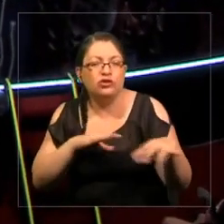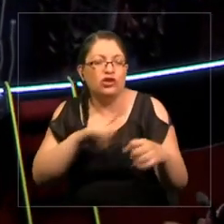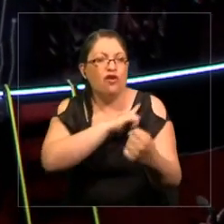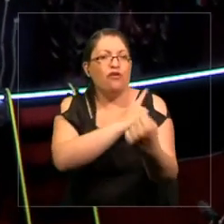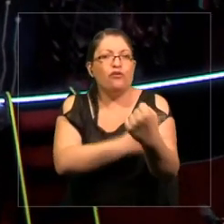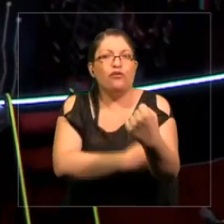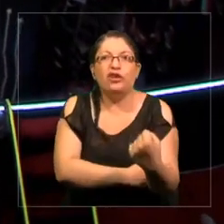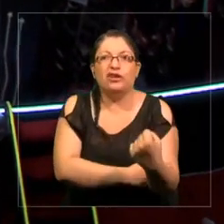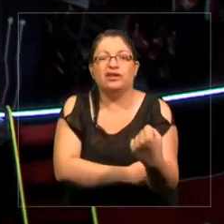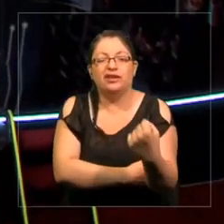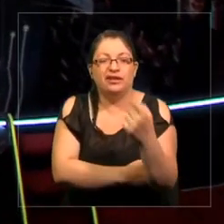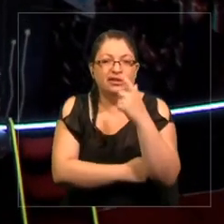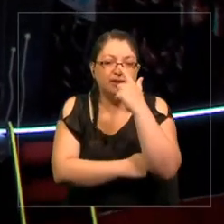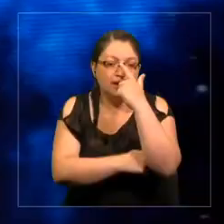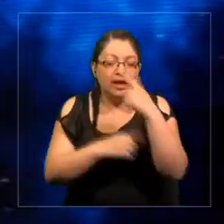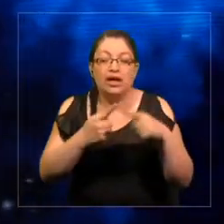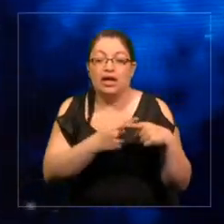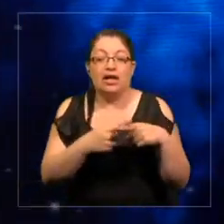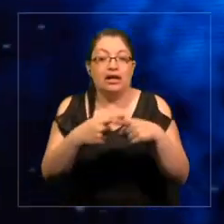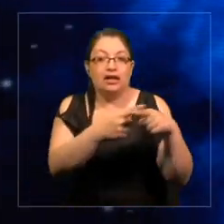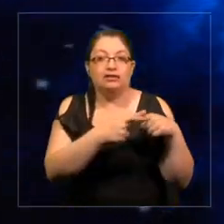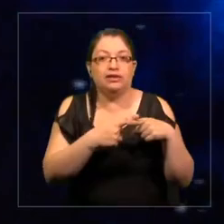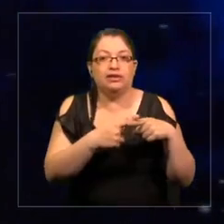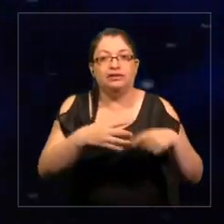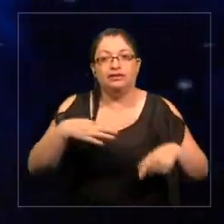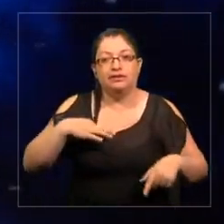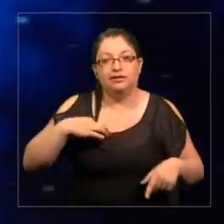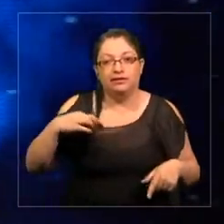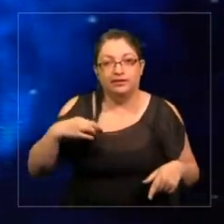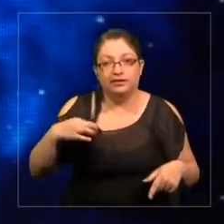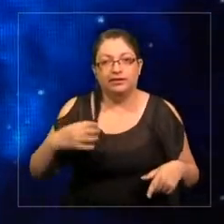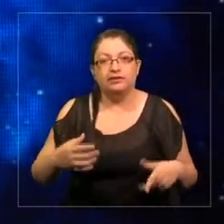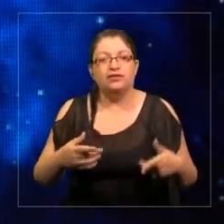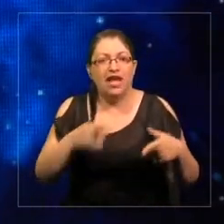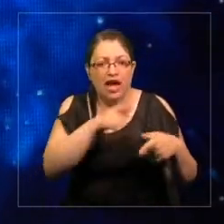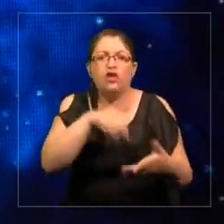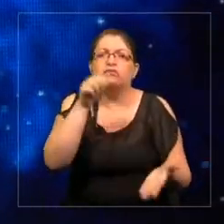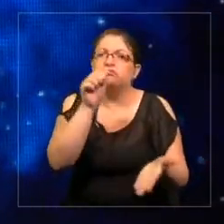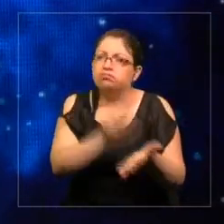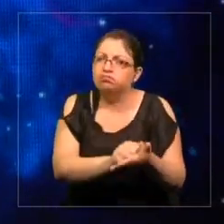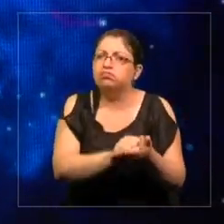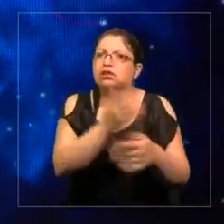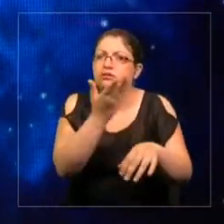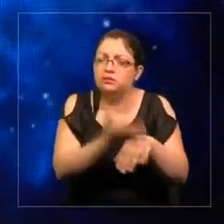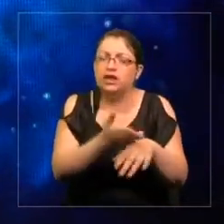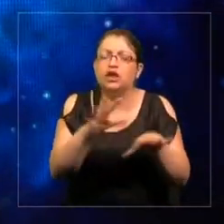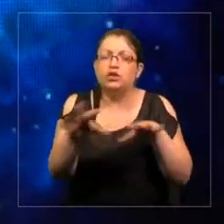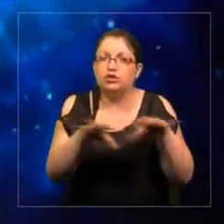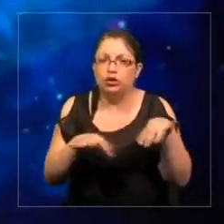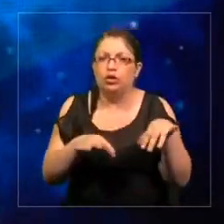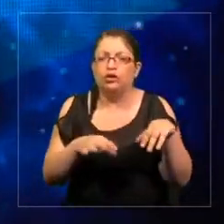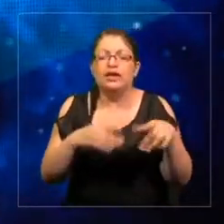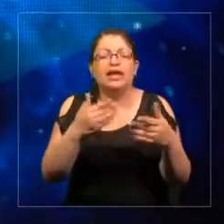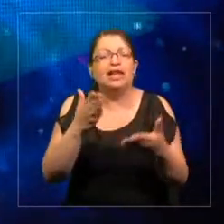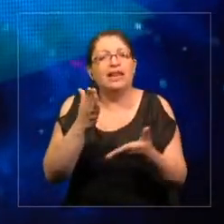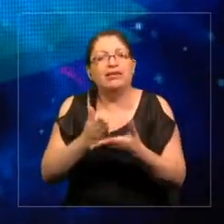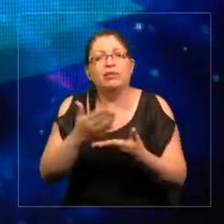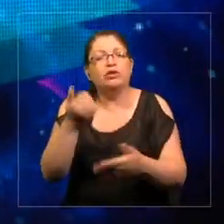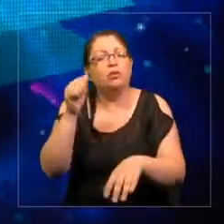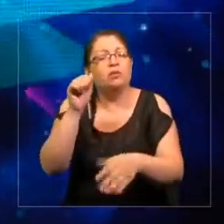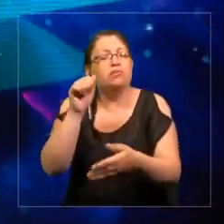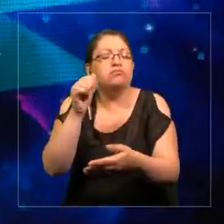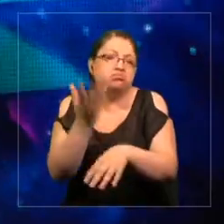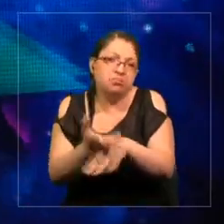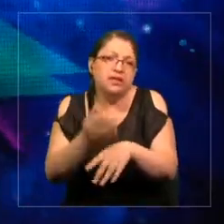entre la sociedad civil está demandando cosas y tenemos que demandar cambios en los sistemas